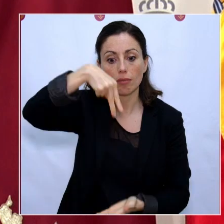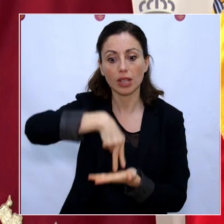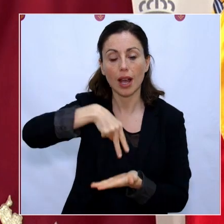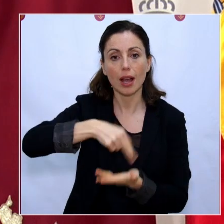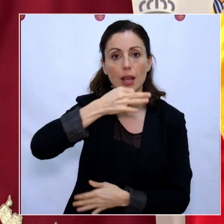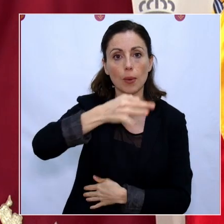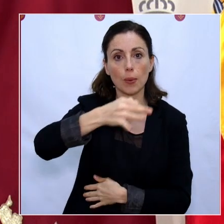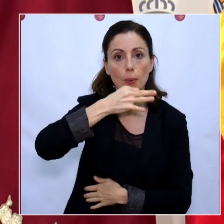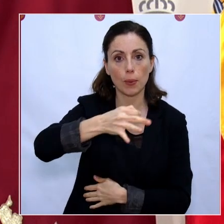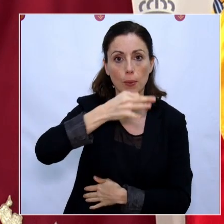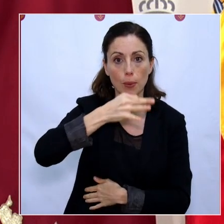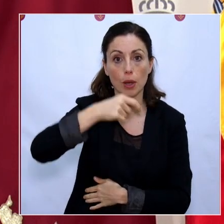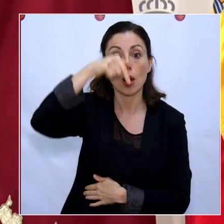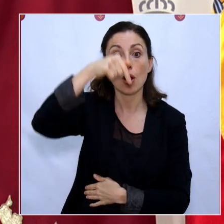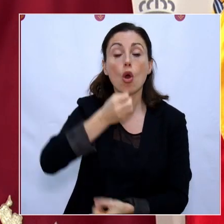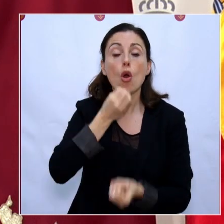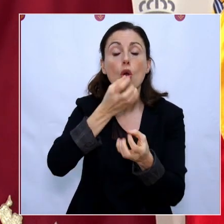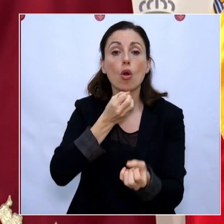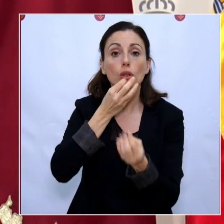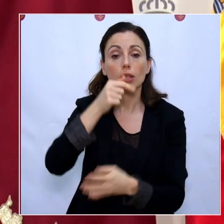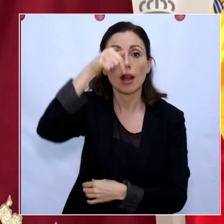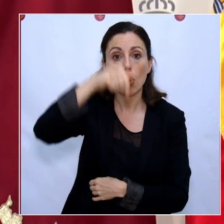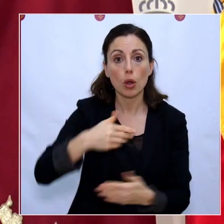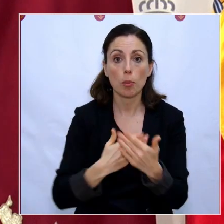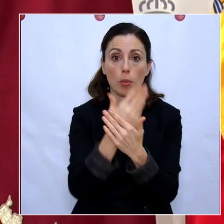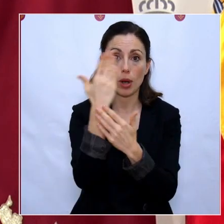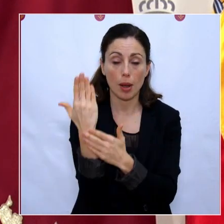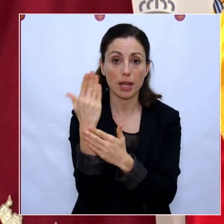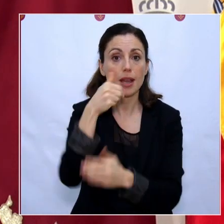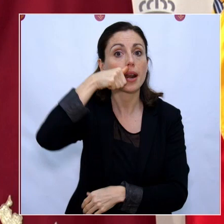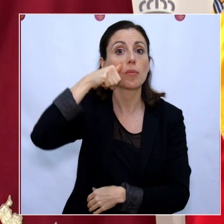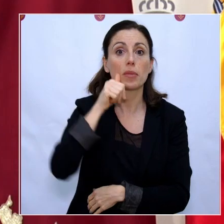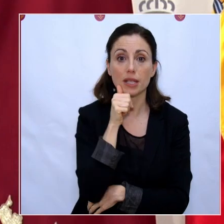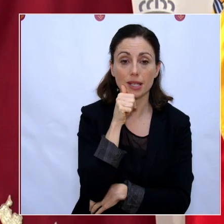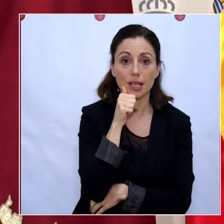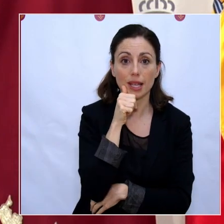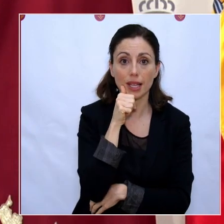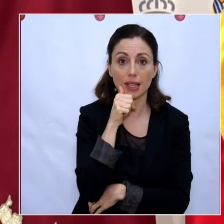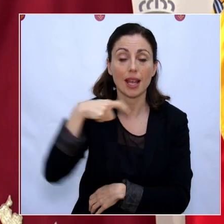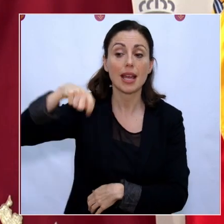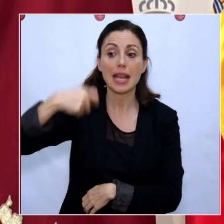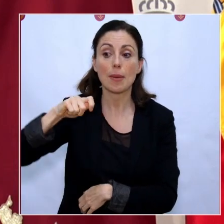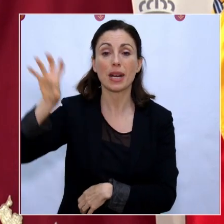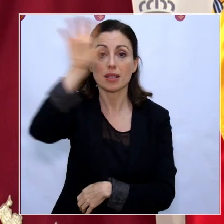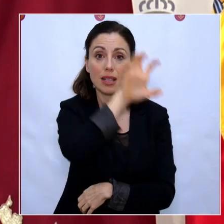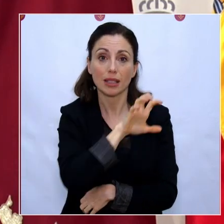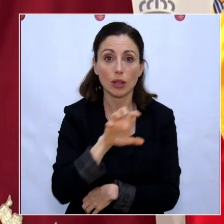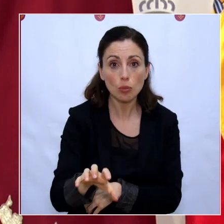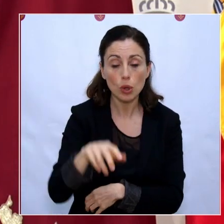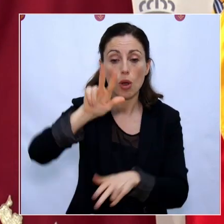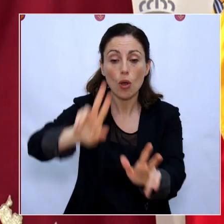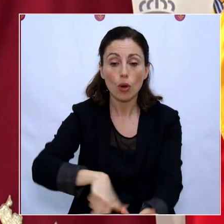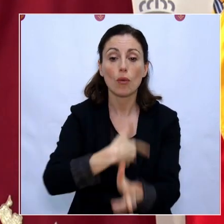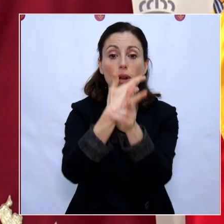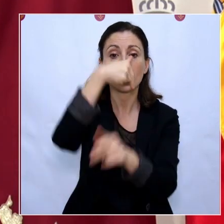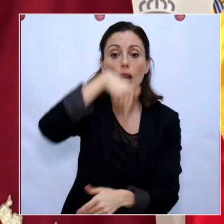videoconferencia que he mantenido con el presidente del Gobierno y con el resto de presidentes autonómicos, y tras haber trasladado también su